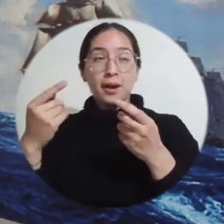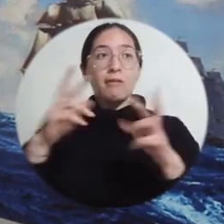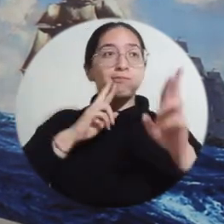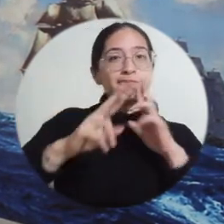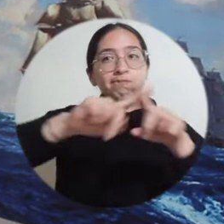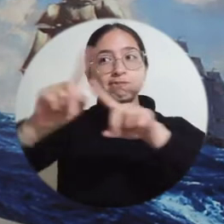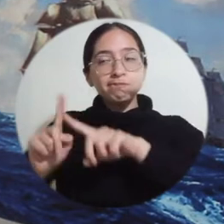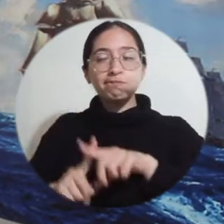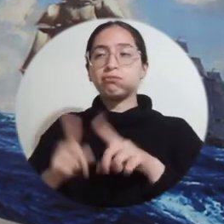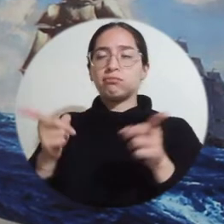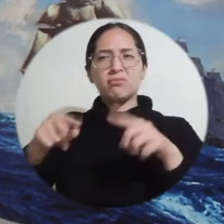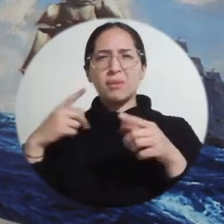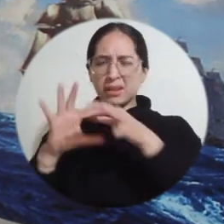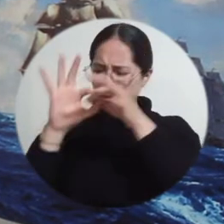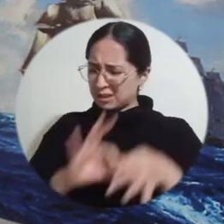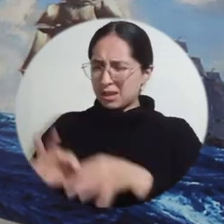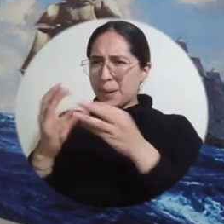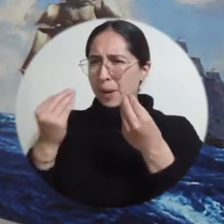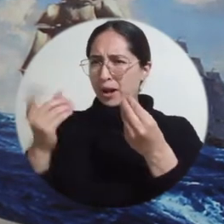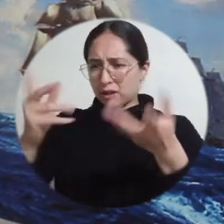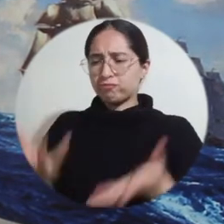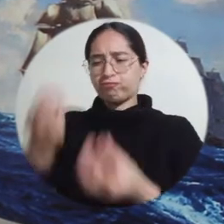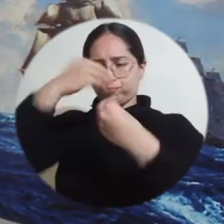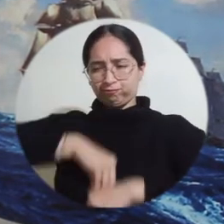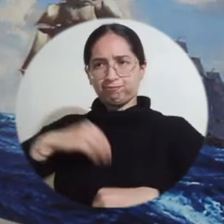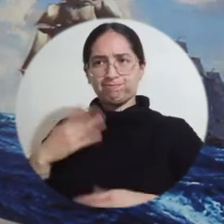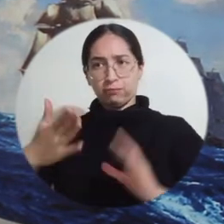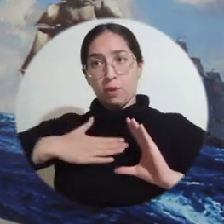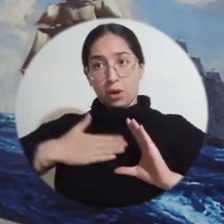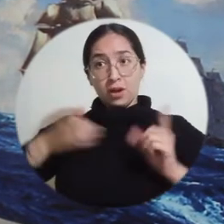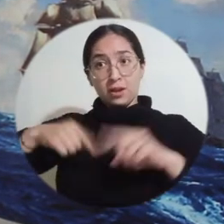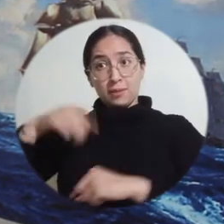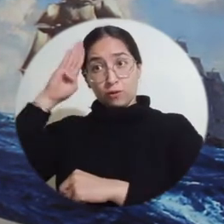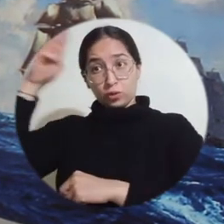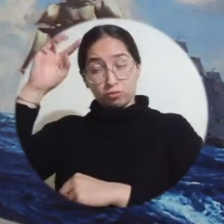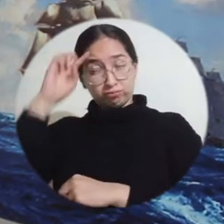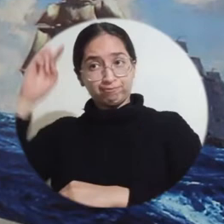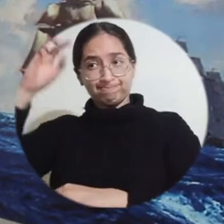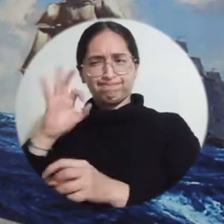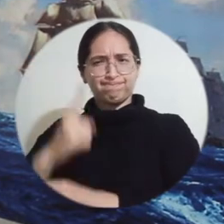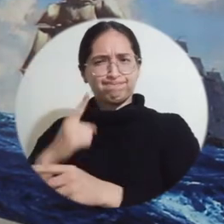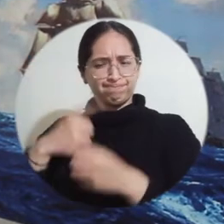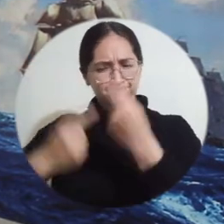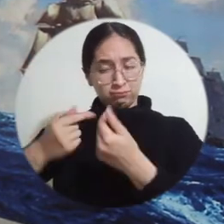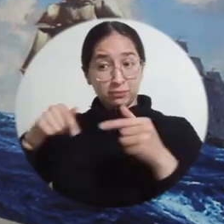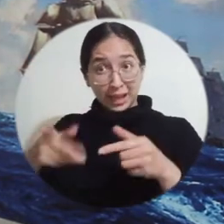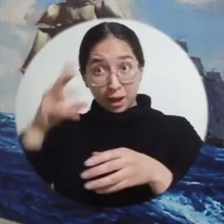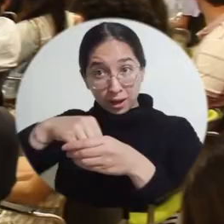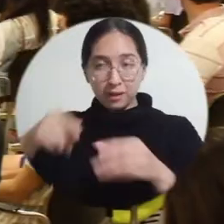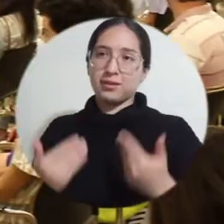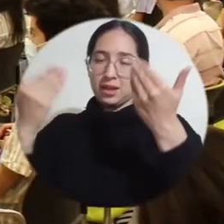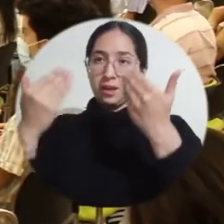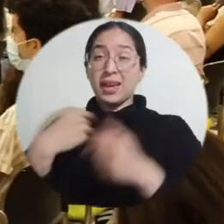amistades, relaciones que te permiten generar espacios de crecimiento personal y a futuro también crecimiento